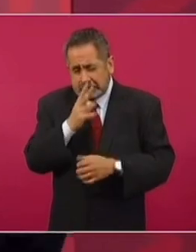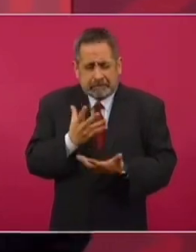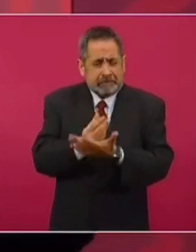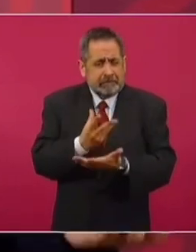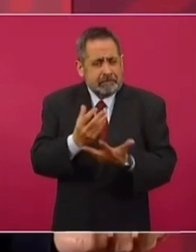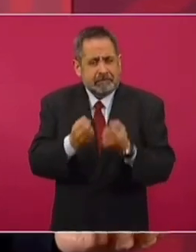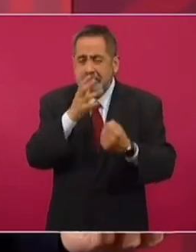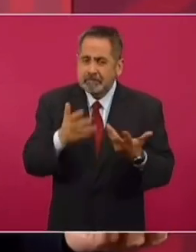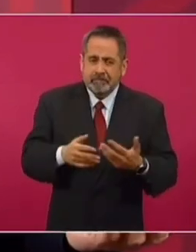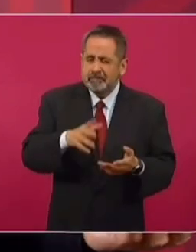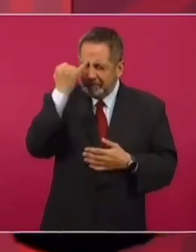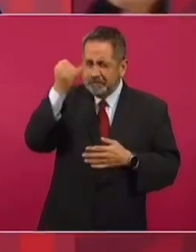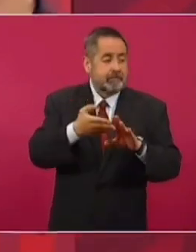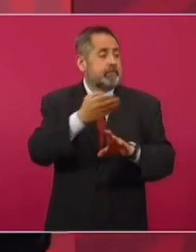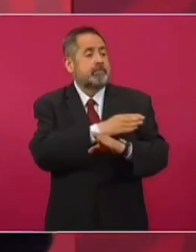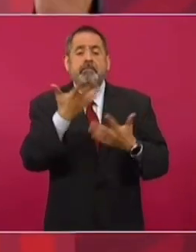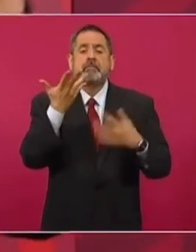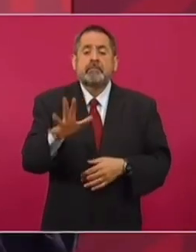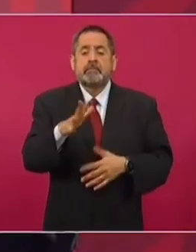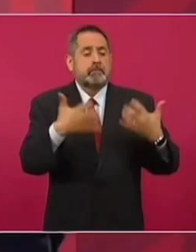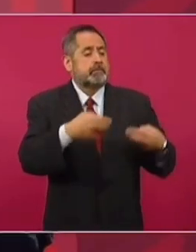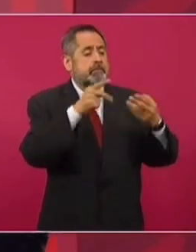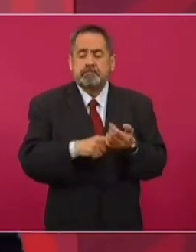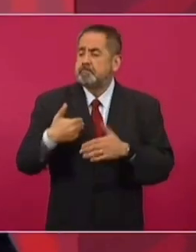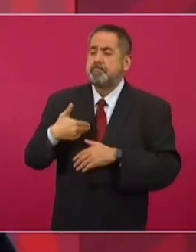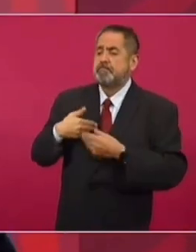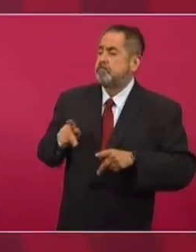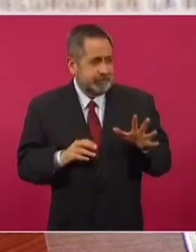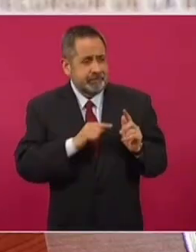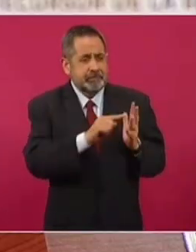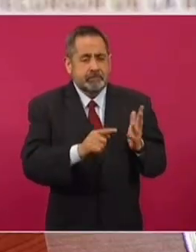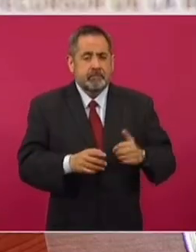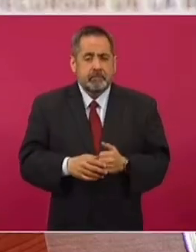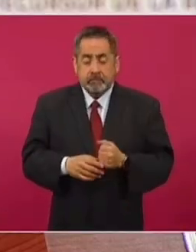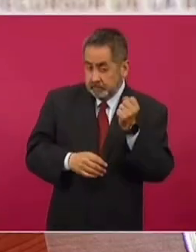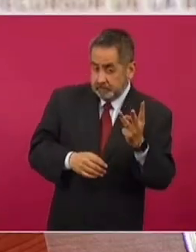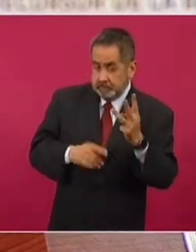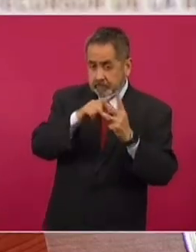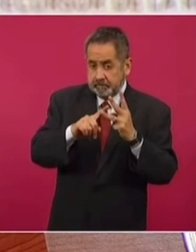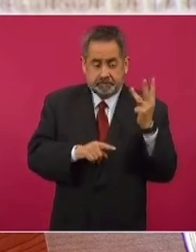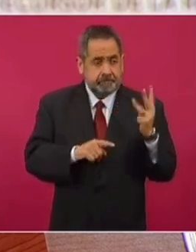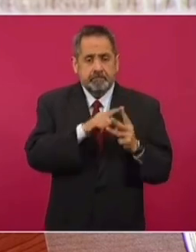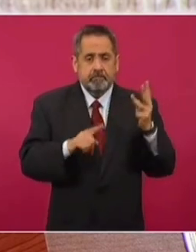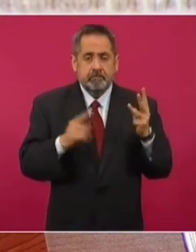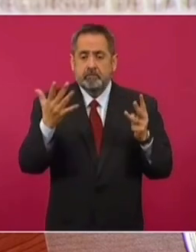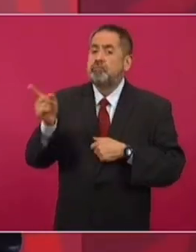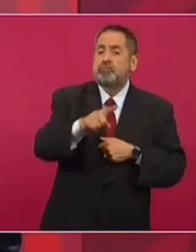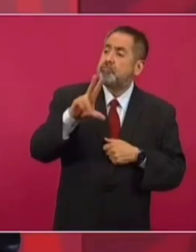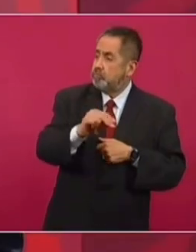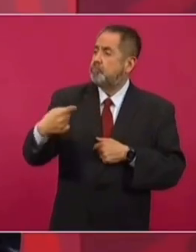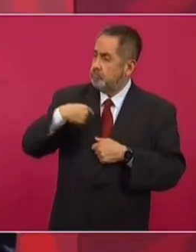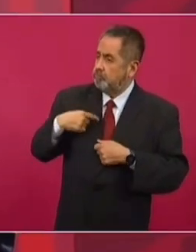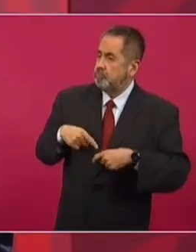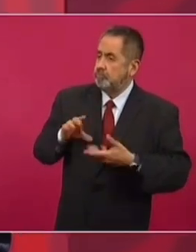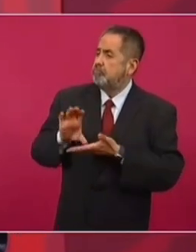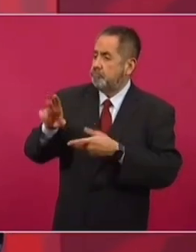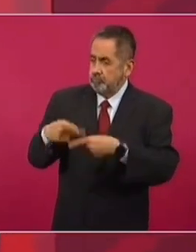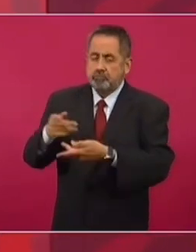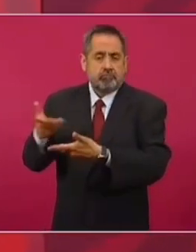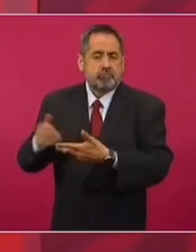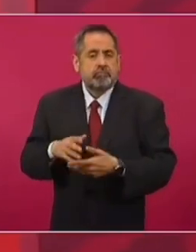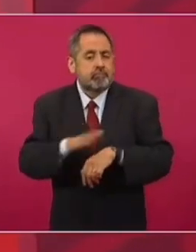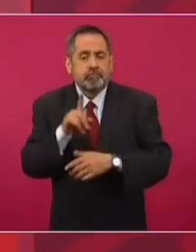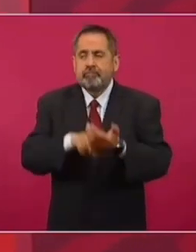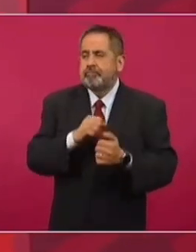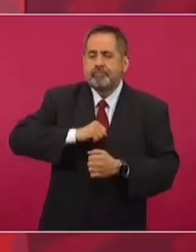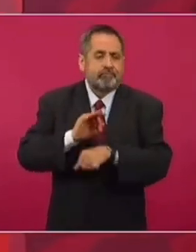Imagínense que 10 empresas eran las que vendían toda la medicina al gobierno. Y 3 de las 10, el 50%, vinculadas con el